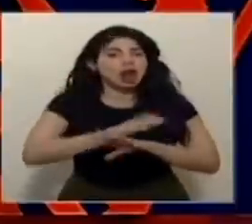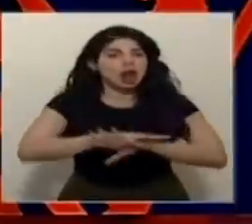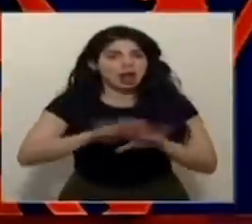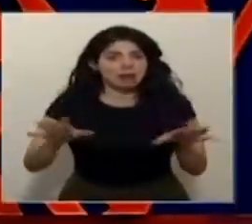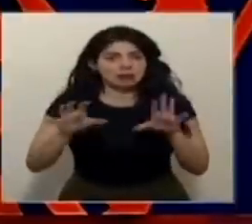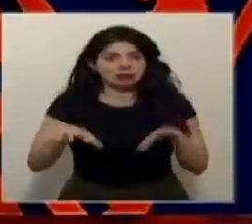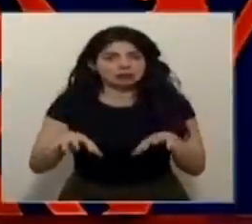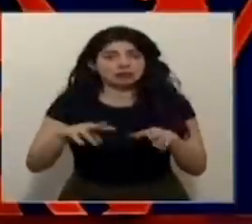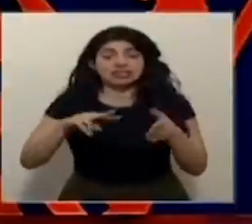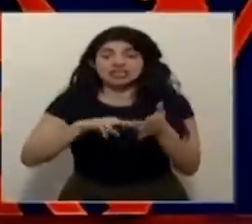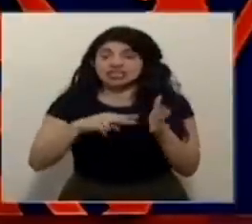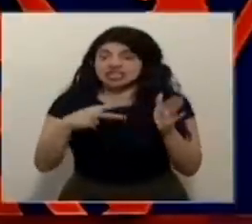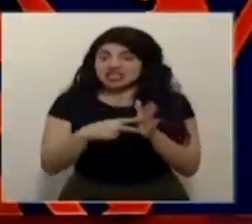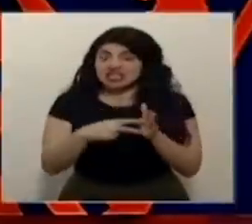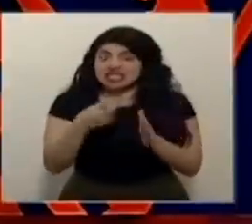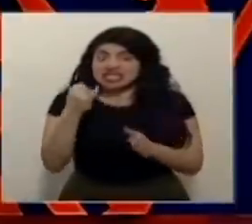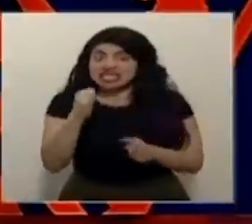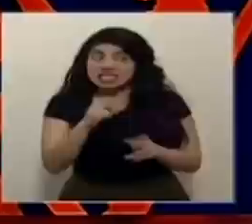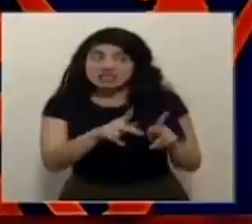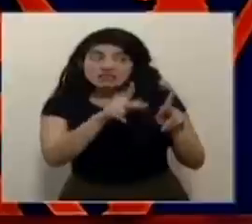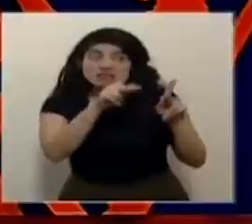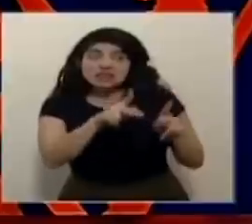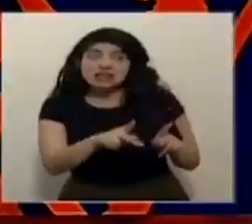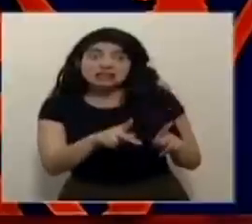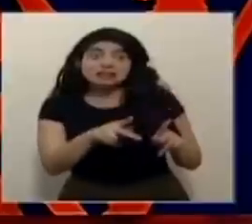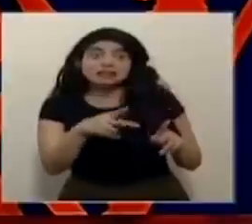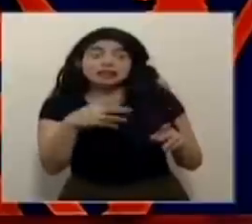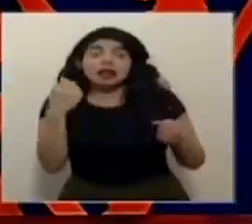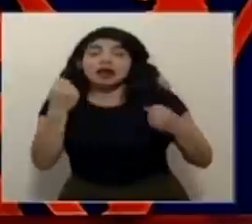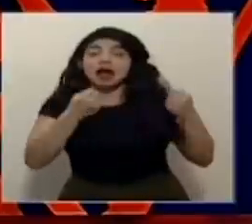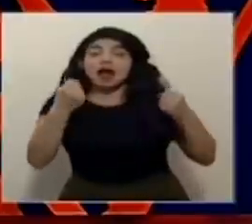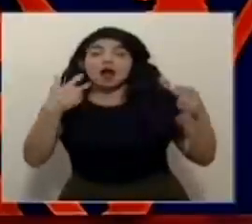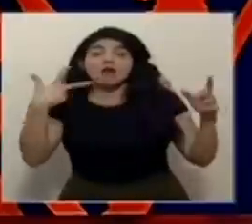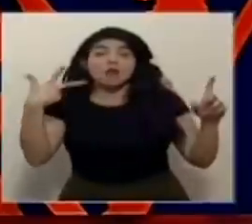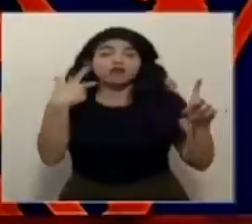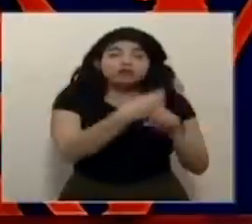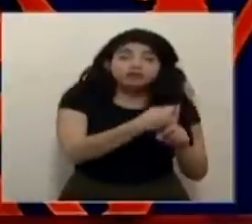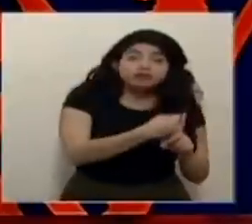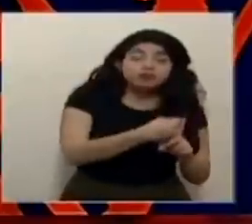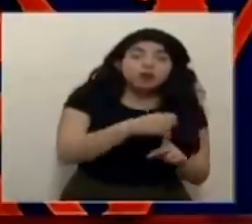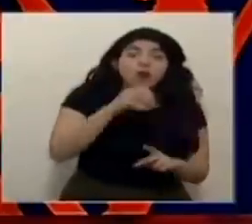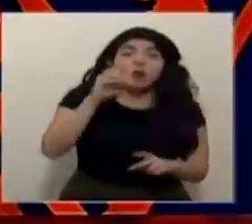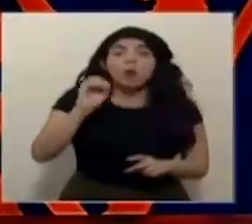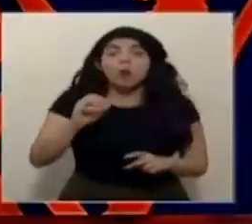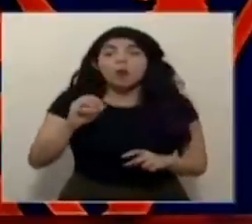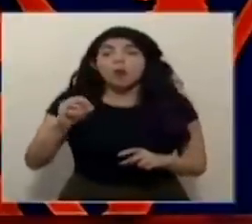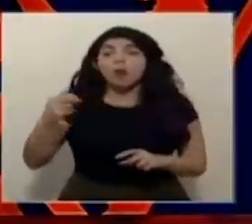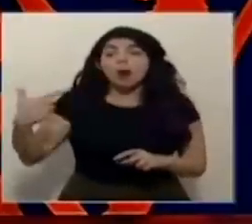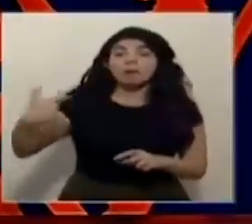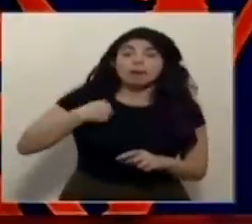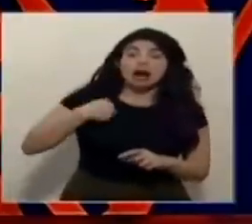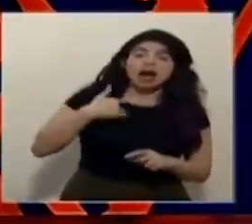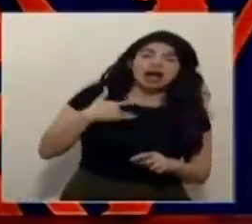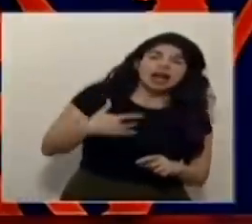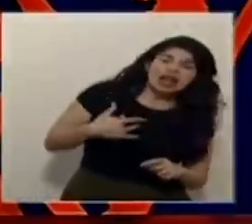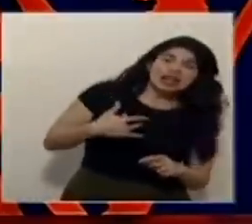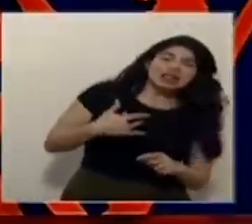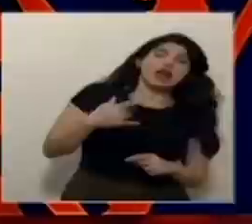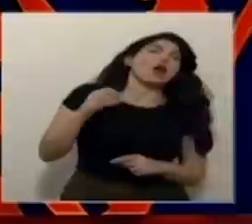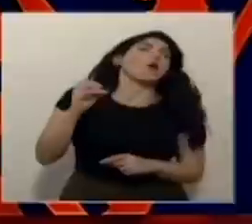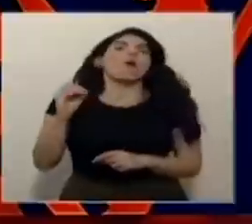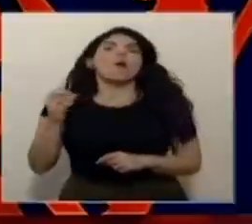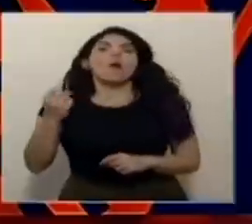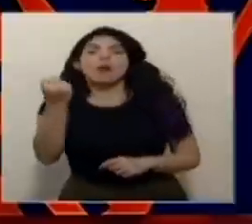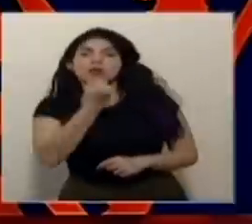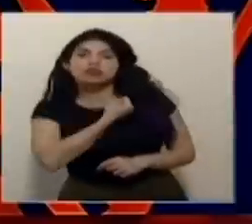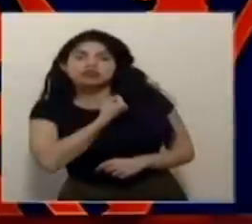Que cuando alguna persona sufre un accidente de tránsito, o sufre una herida por arma de fuego, un balazo, o